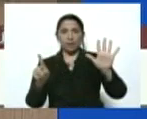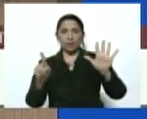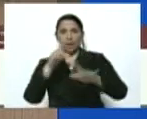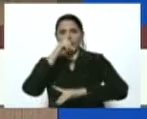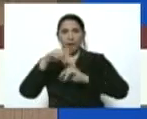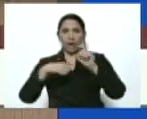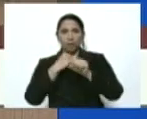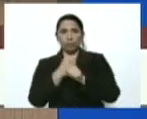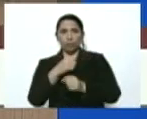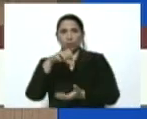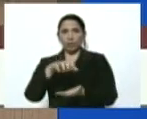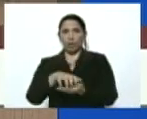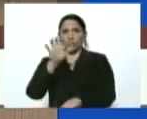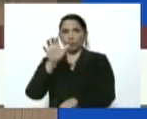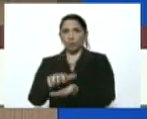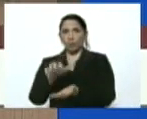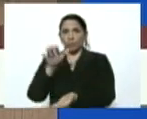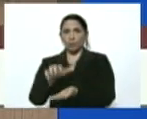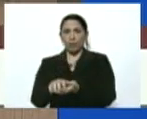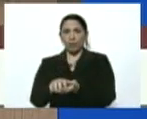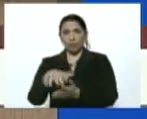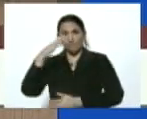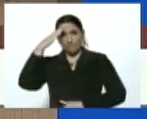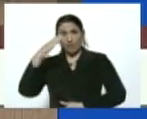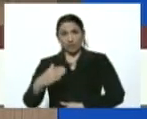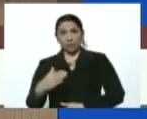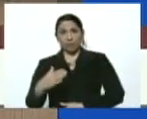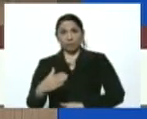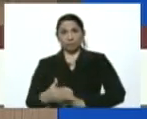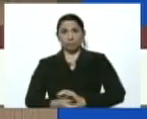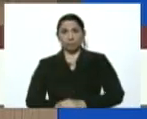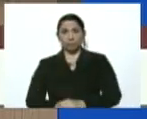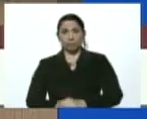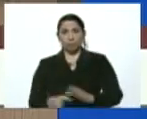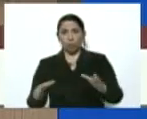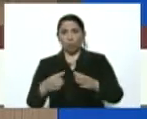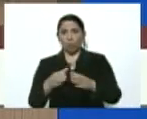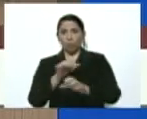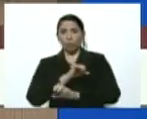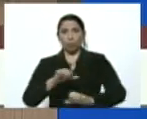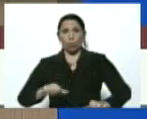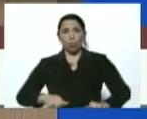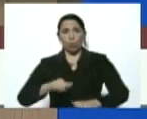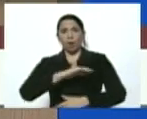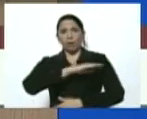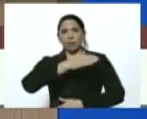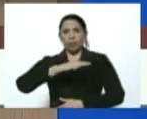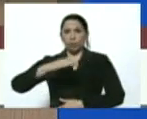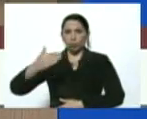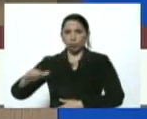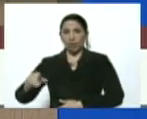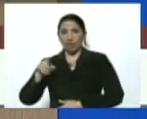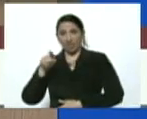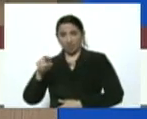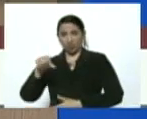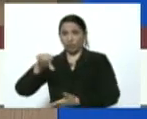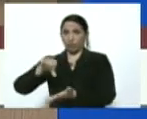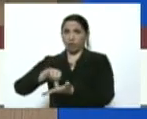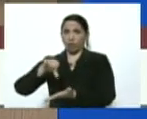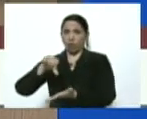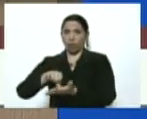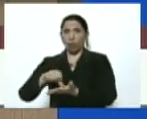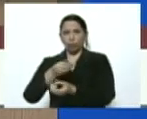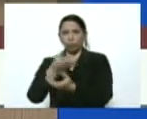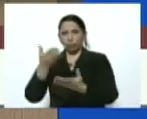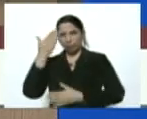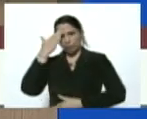del Estado Nueva Esparta, es militar, efectivo militar del Comando de la Guardia Costera, que es uno de los focos que, como